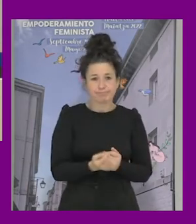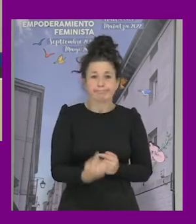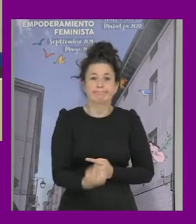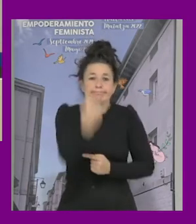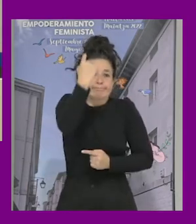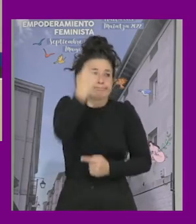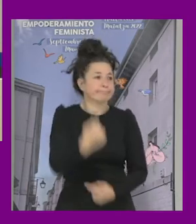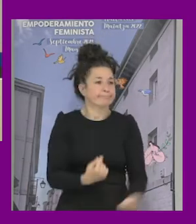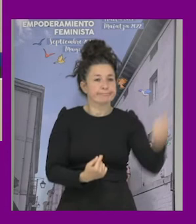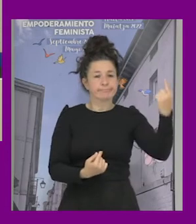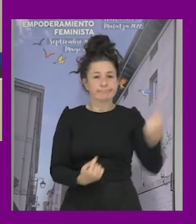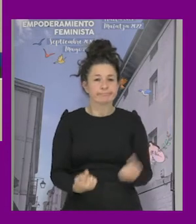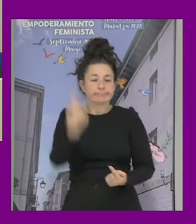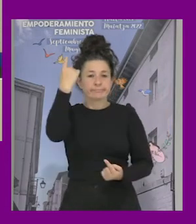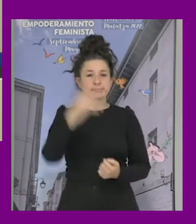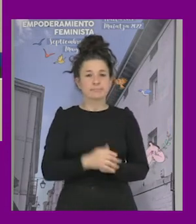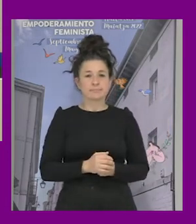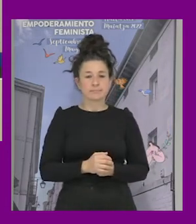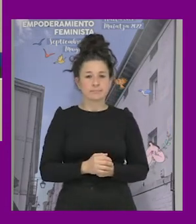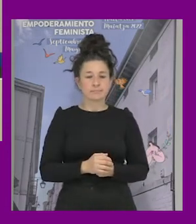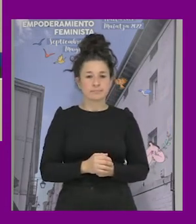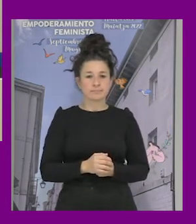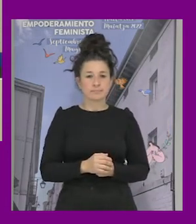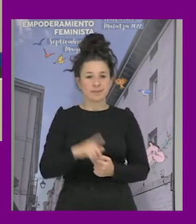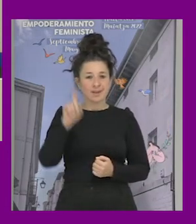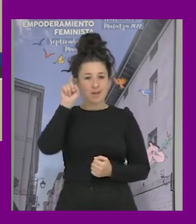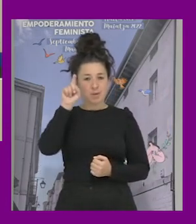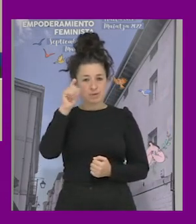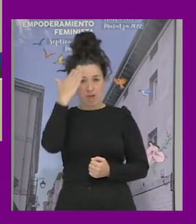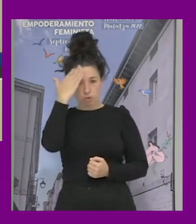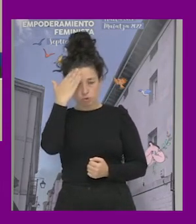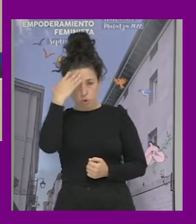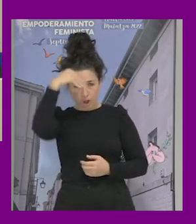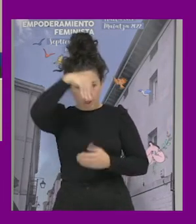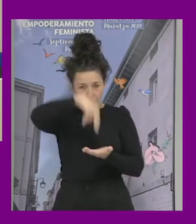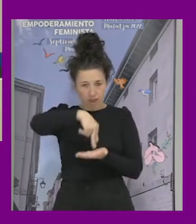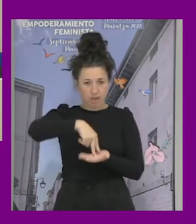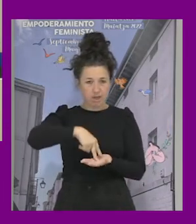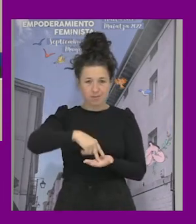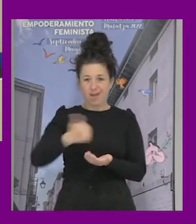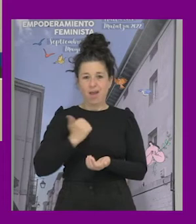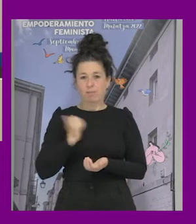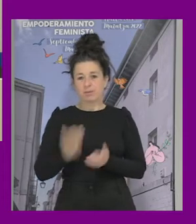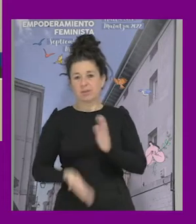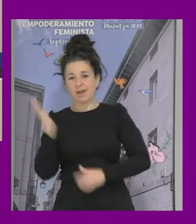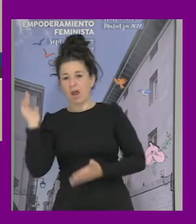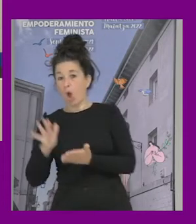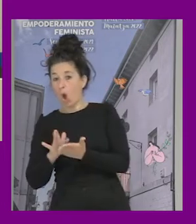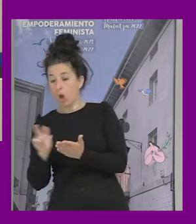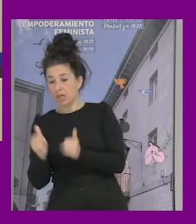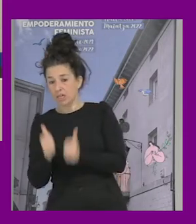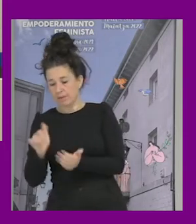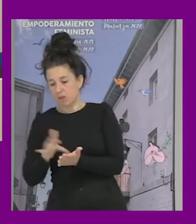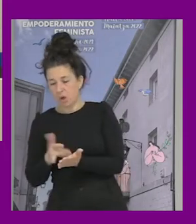donde no está ni la persona tutora se queda en el aula porque aprovecha para ir a corregir o porque considera que